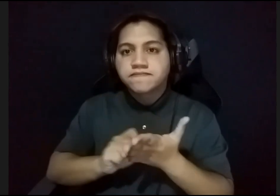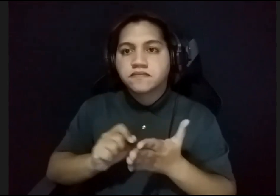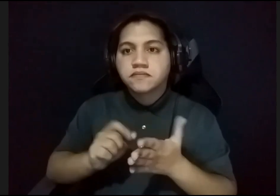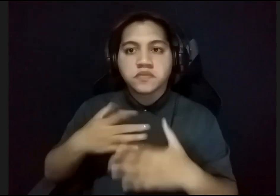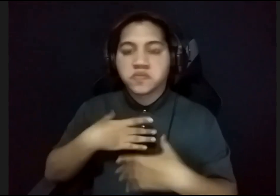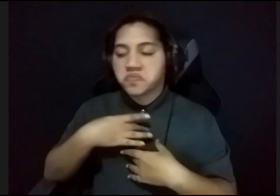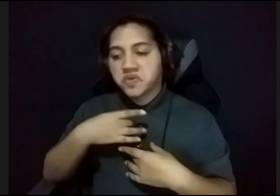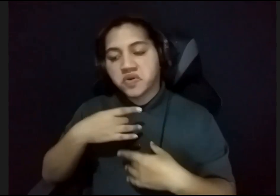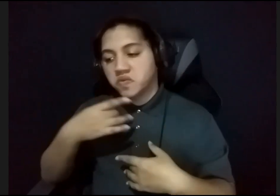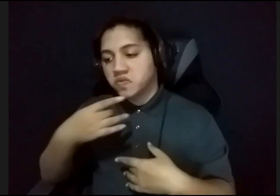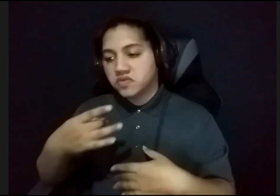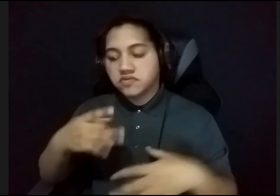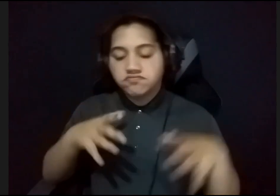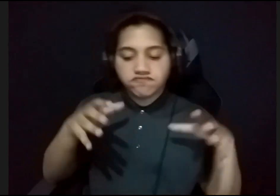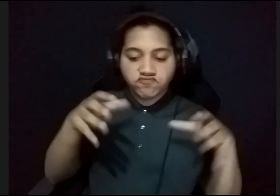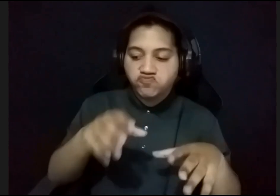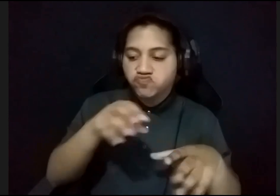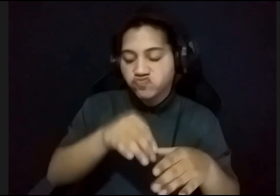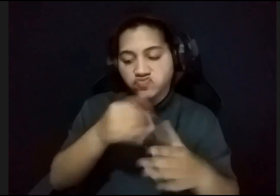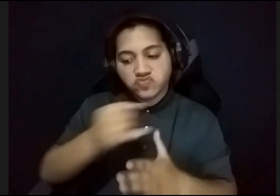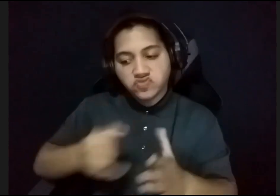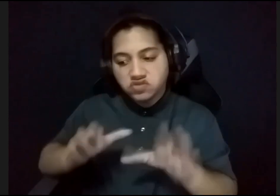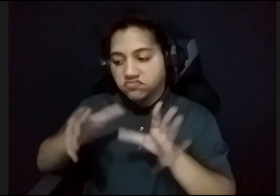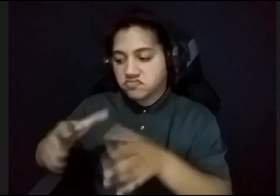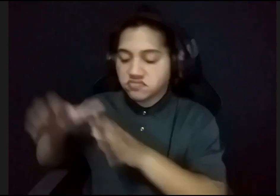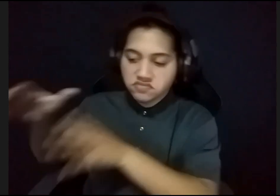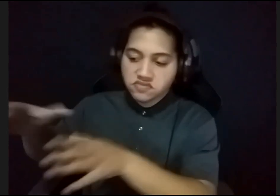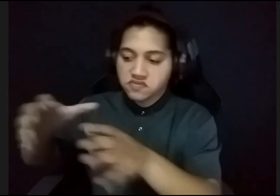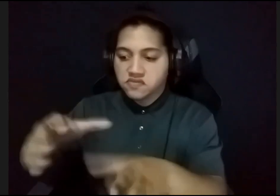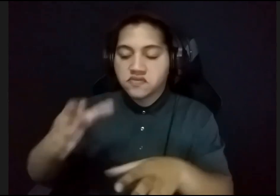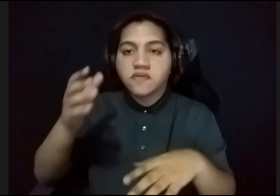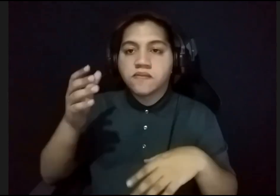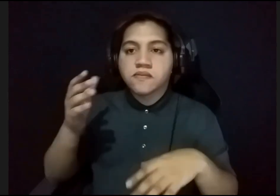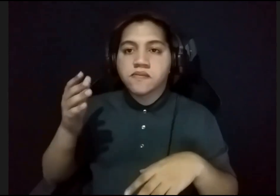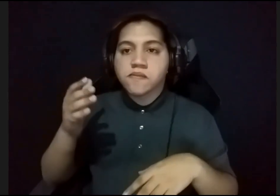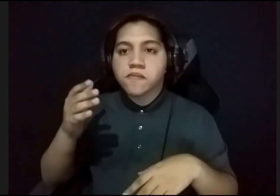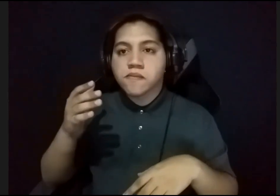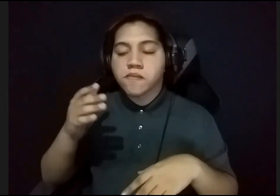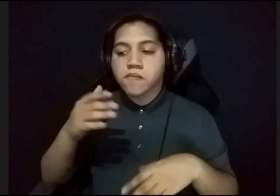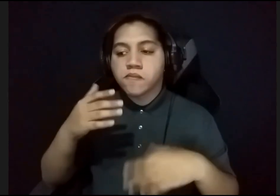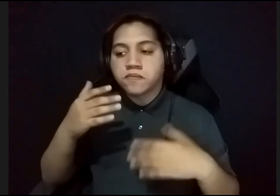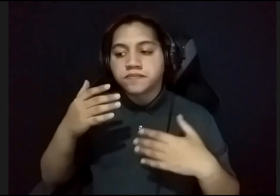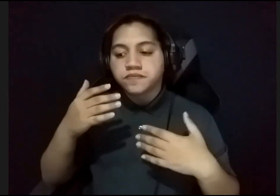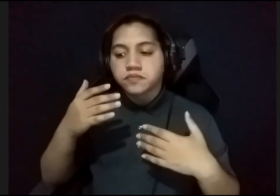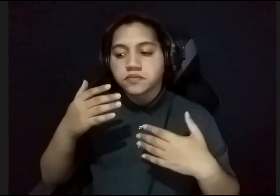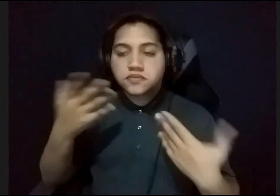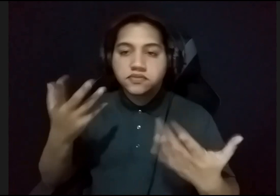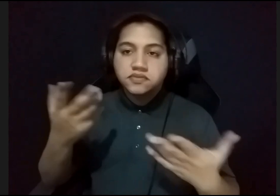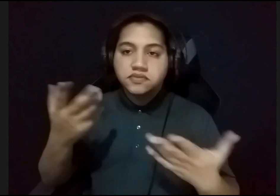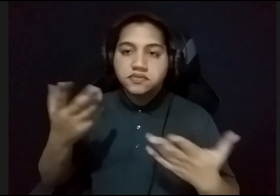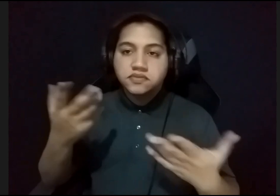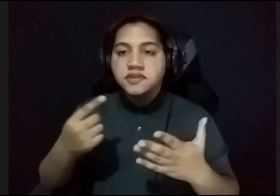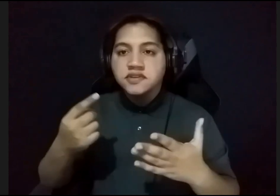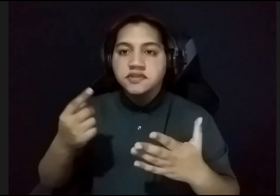como tal encajonarse en un movimiento en específico, porque como dice la narrativa final que les expuse,